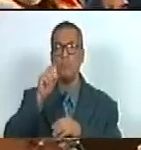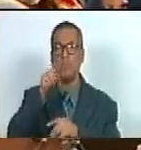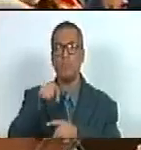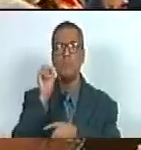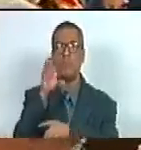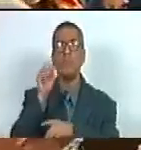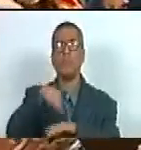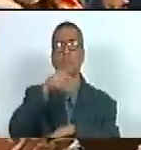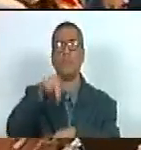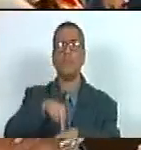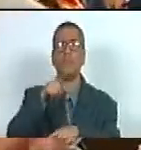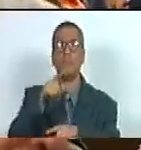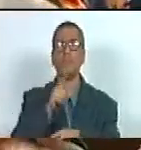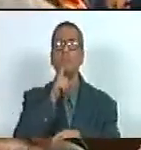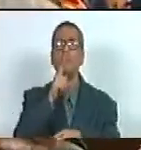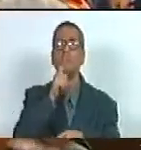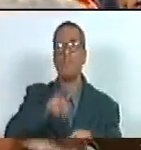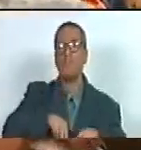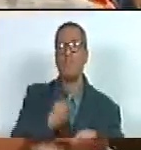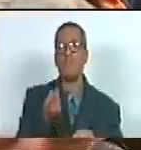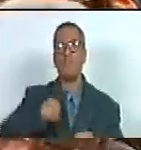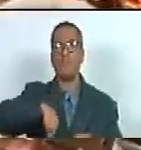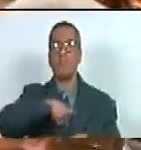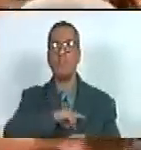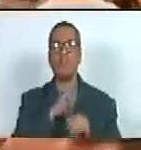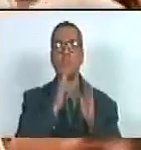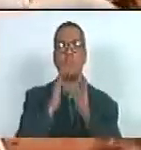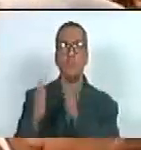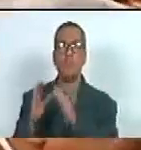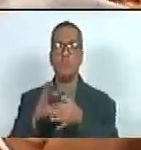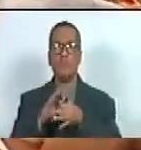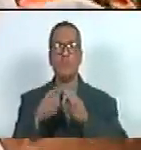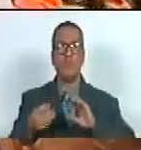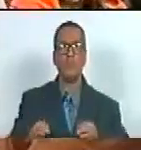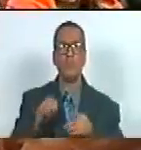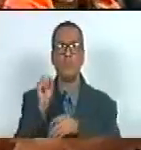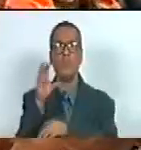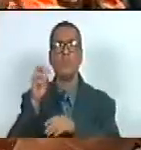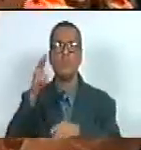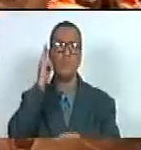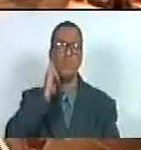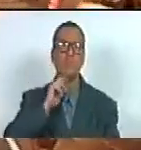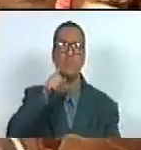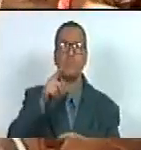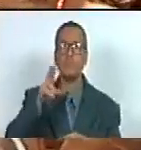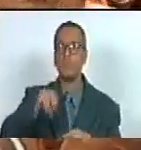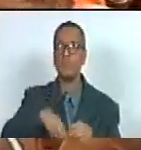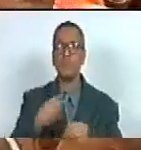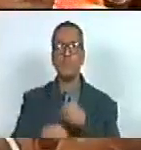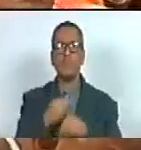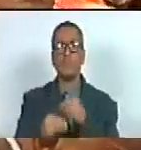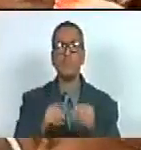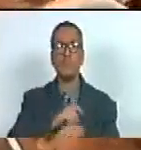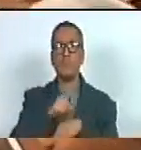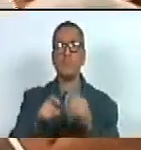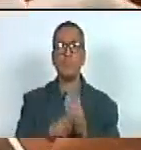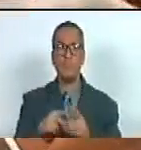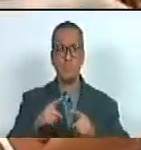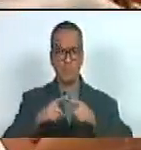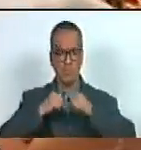asamblea nacional mal pudimos nosotras organizar unas redes parlamentarias bolivarianas sino hacemos con absoluta